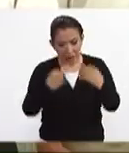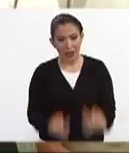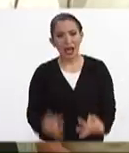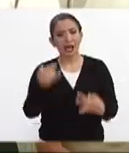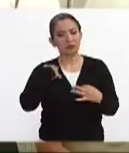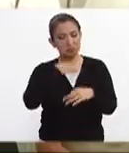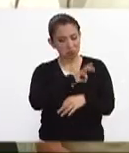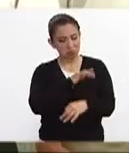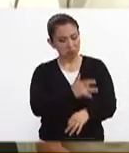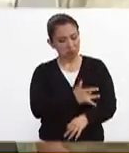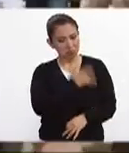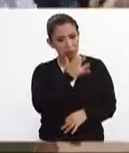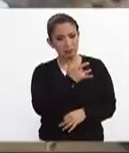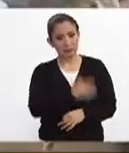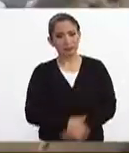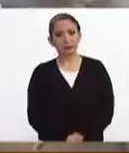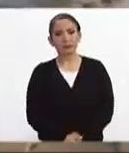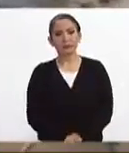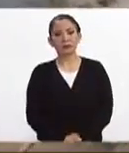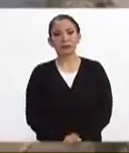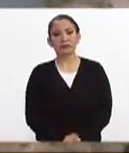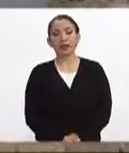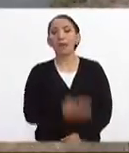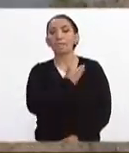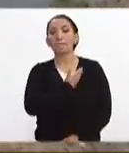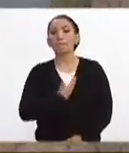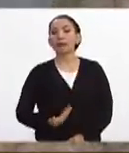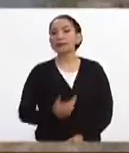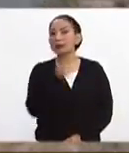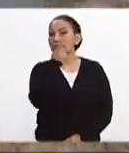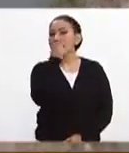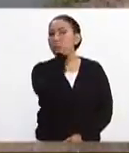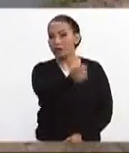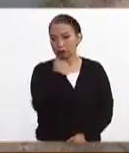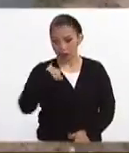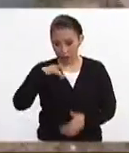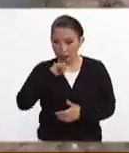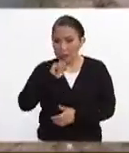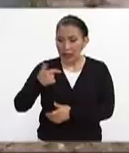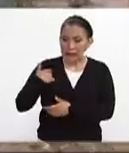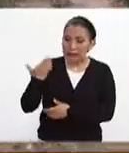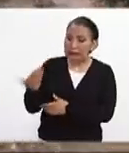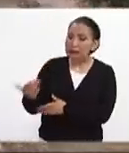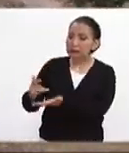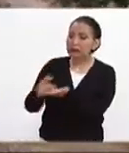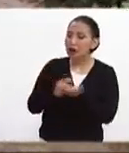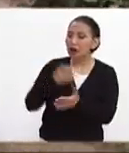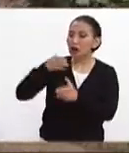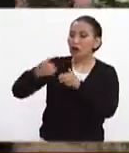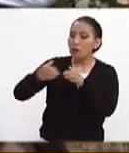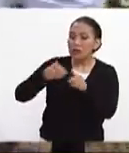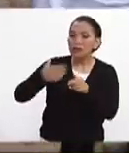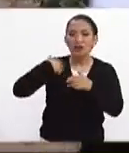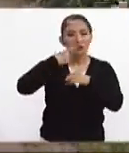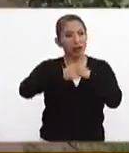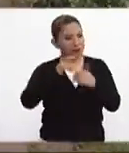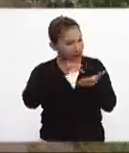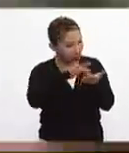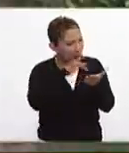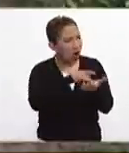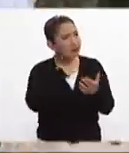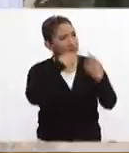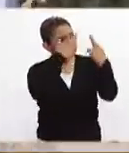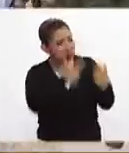es palpable. El presidente aseguró que se apoyará también a comercios dañados y reconoció